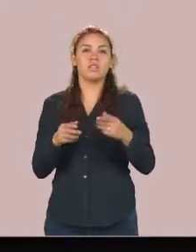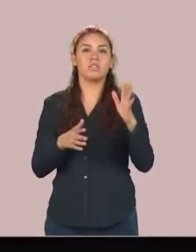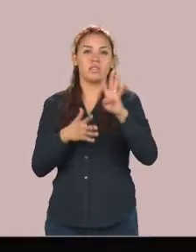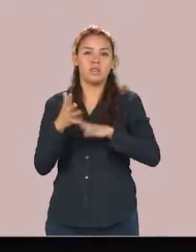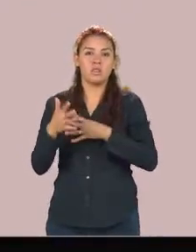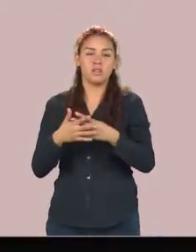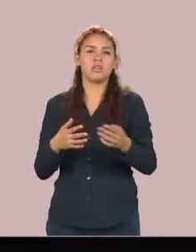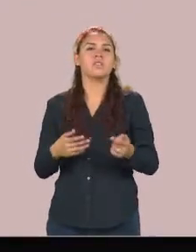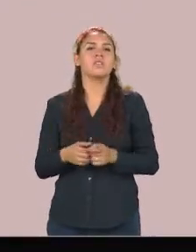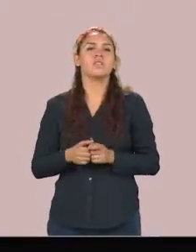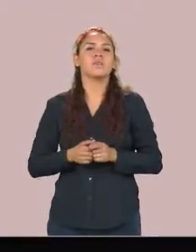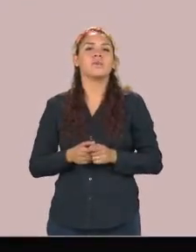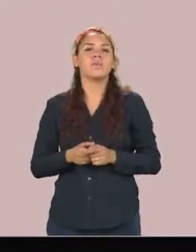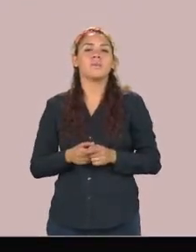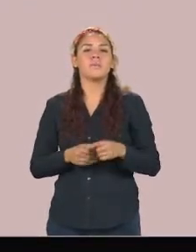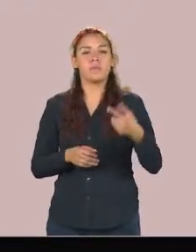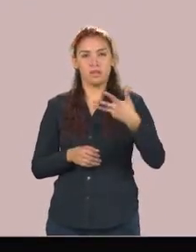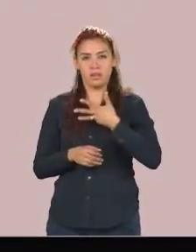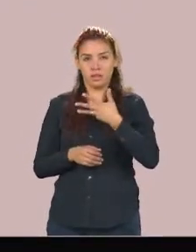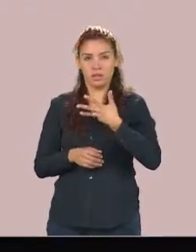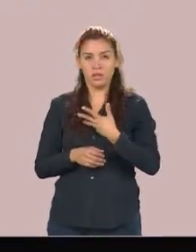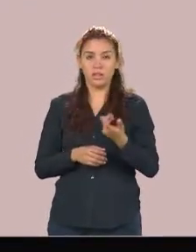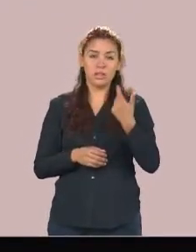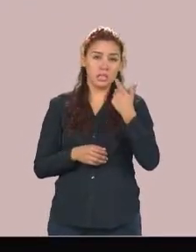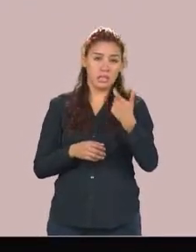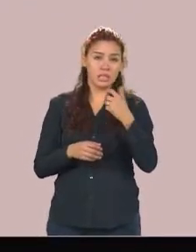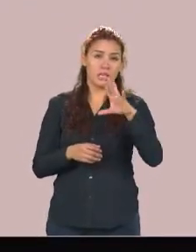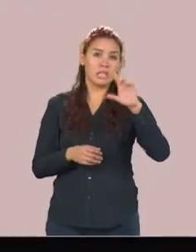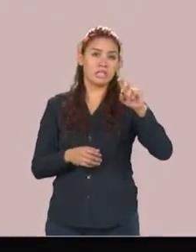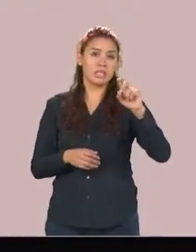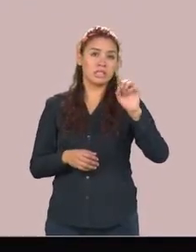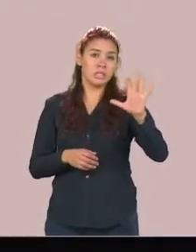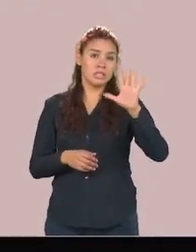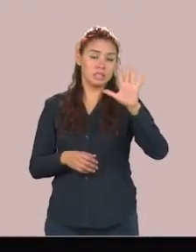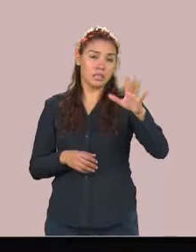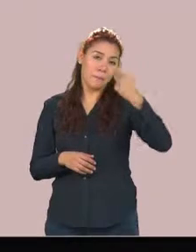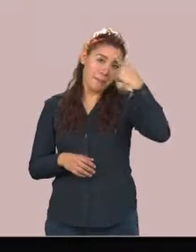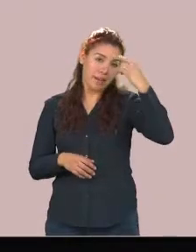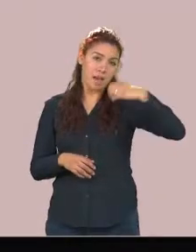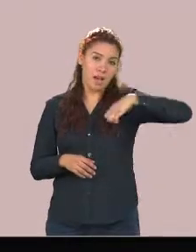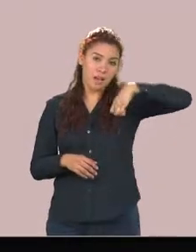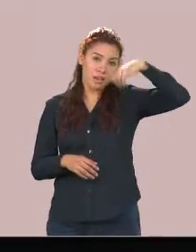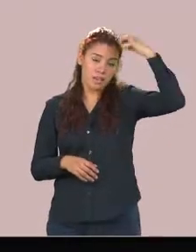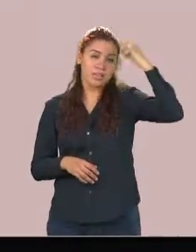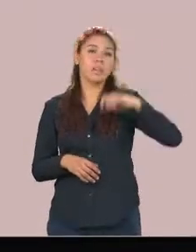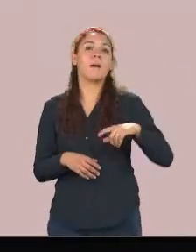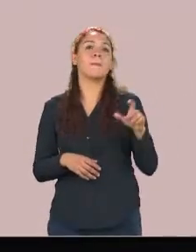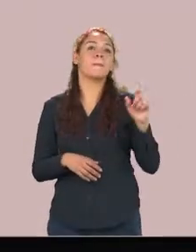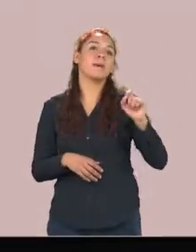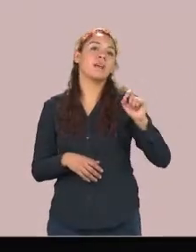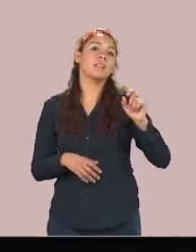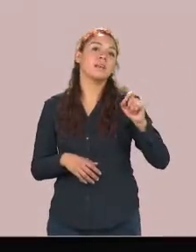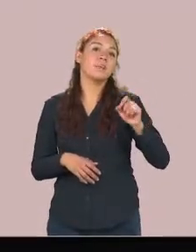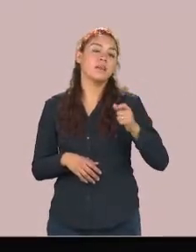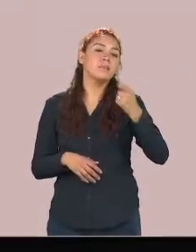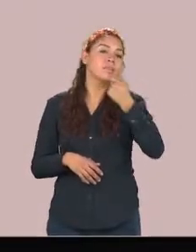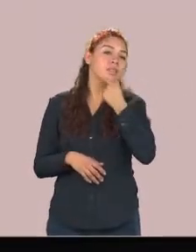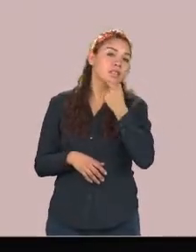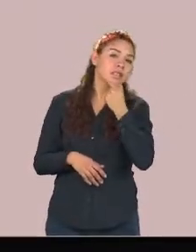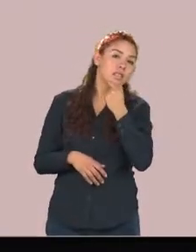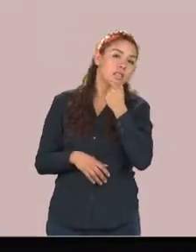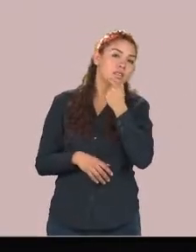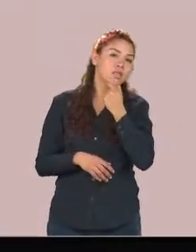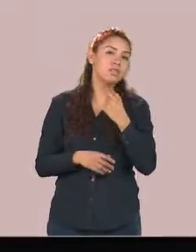tenemos un costo de 35 pesos para adultos 20 pesos niños niños